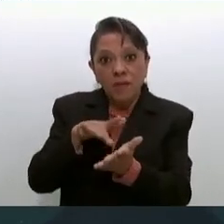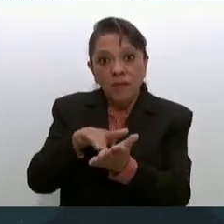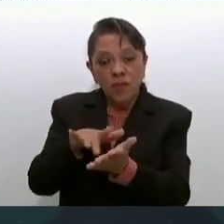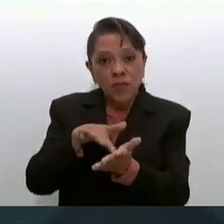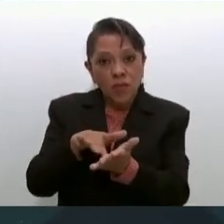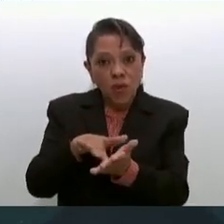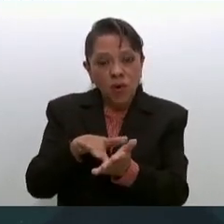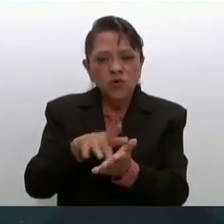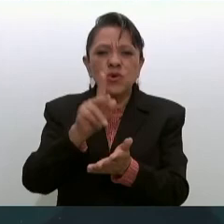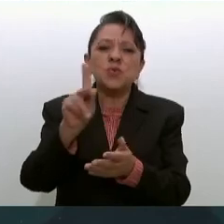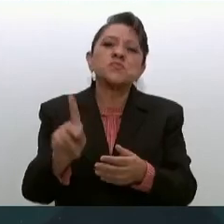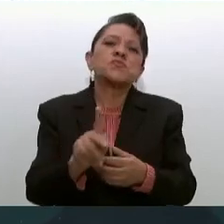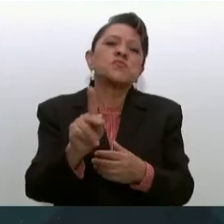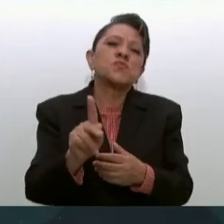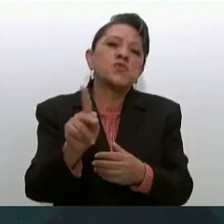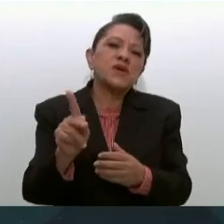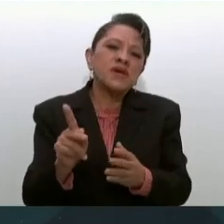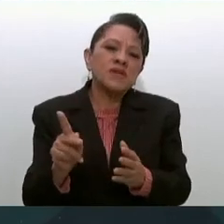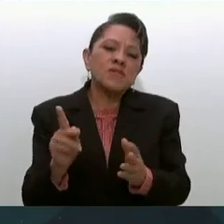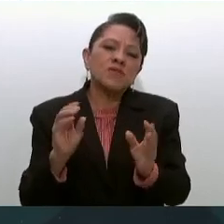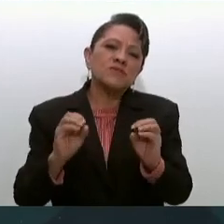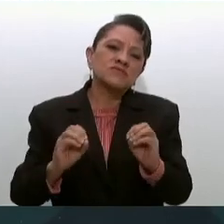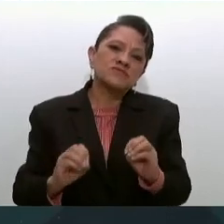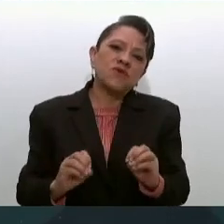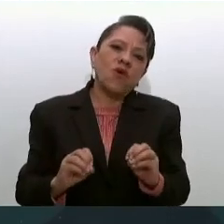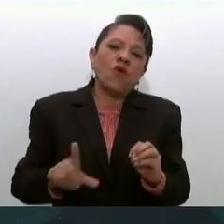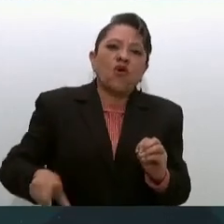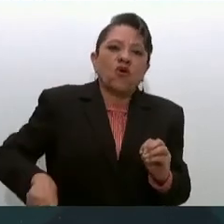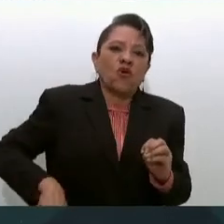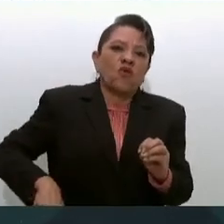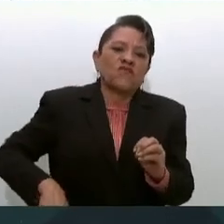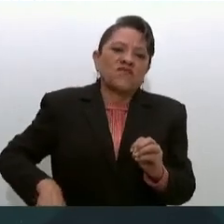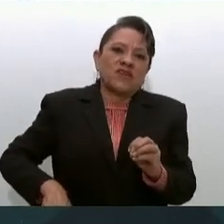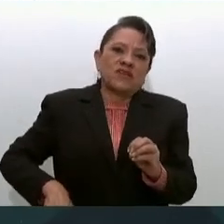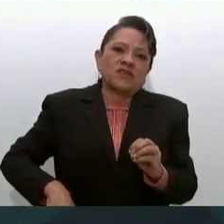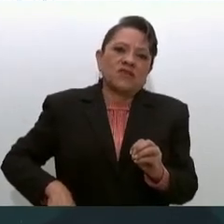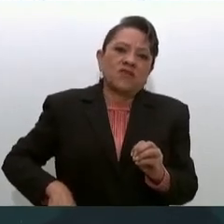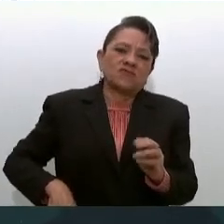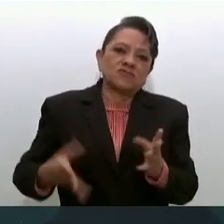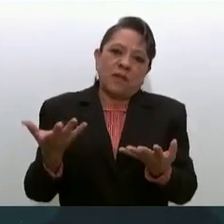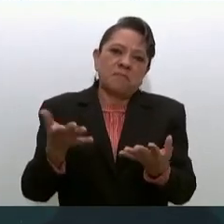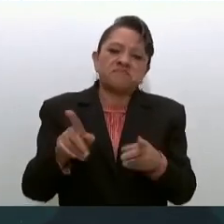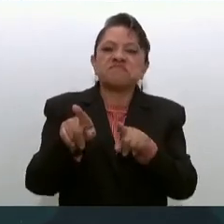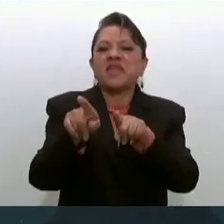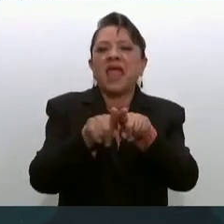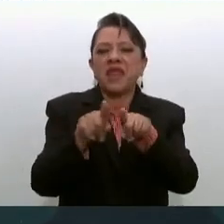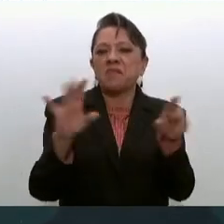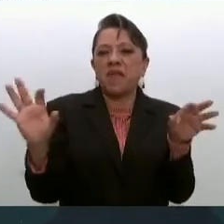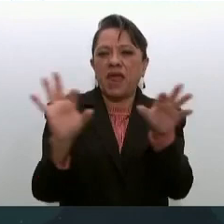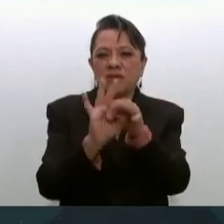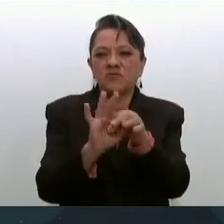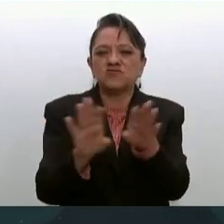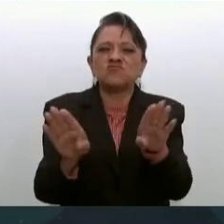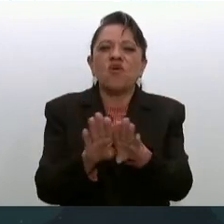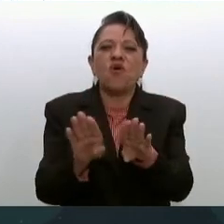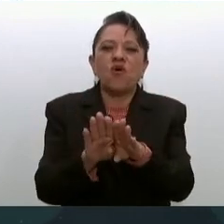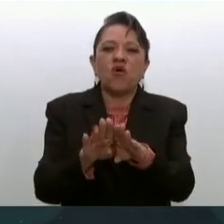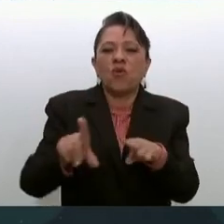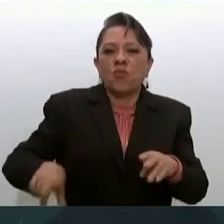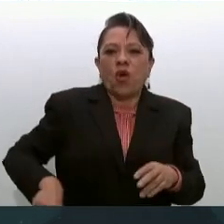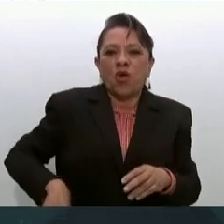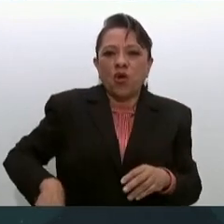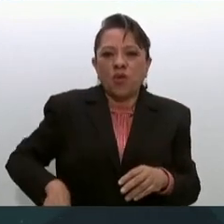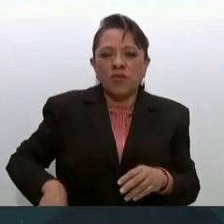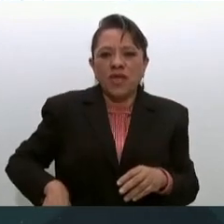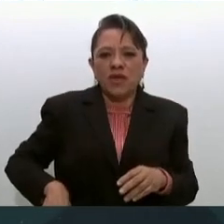pueblos y de gobiernos hermanos como es el caso del gobierno